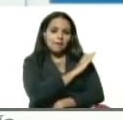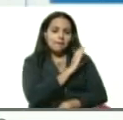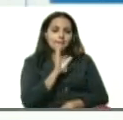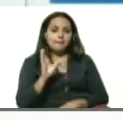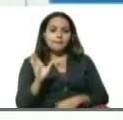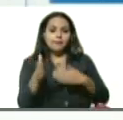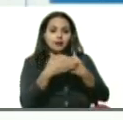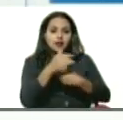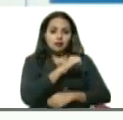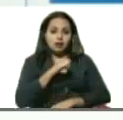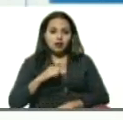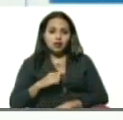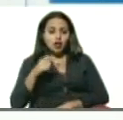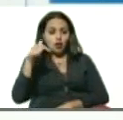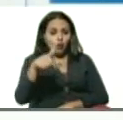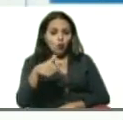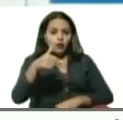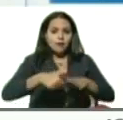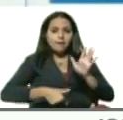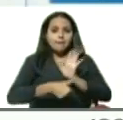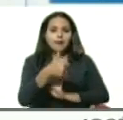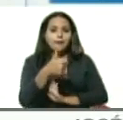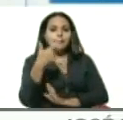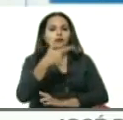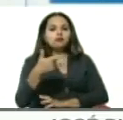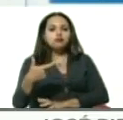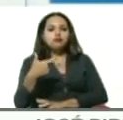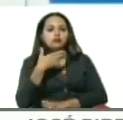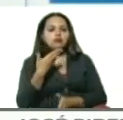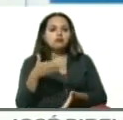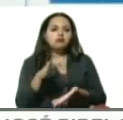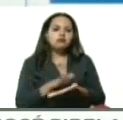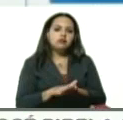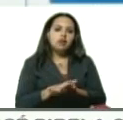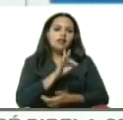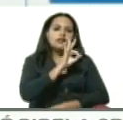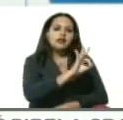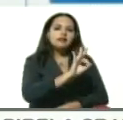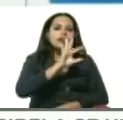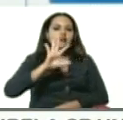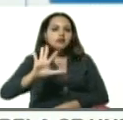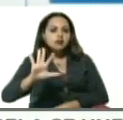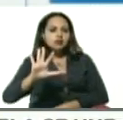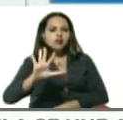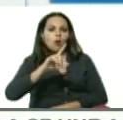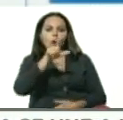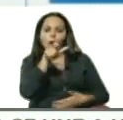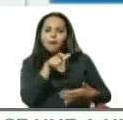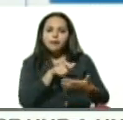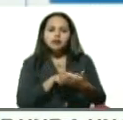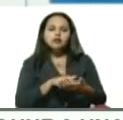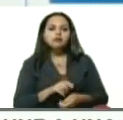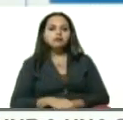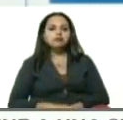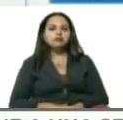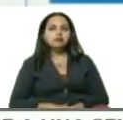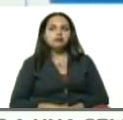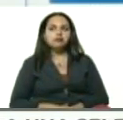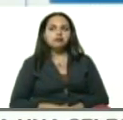lamentablemente ha aumentado la cifra de fallecidos a 35 personas fallecidas.